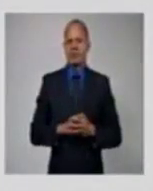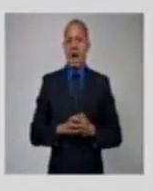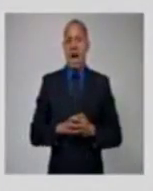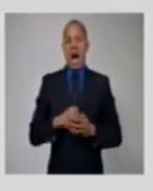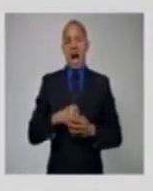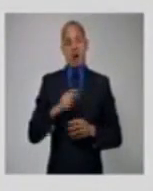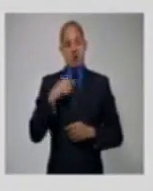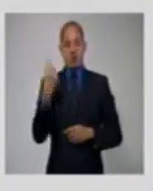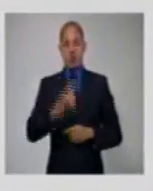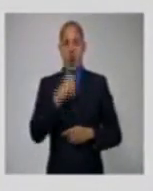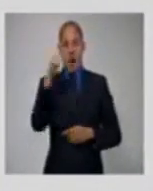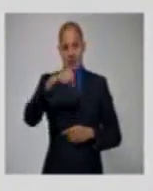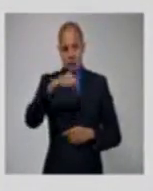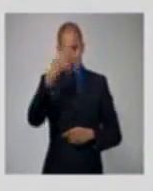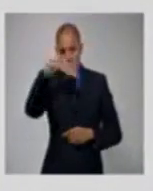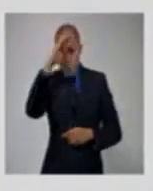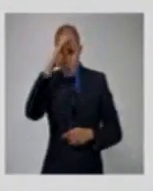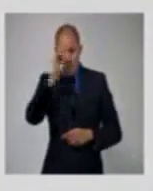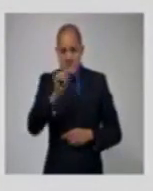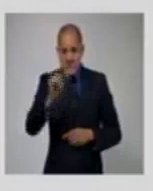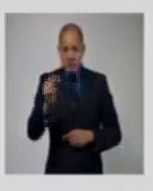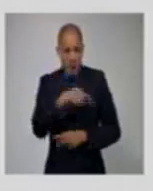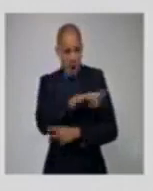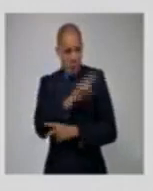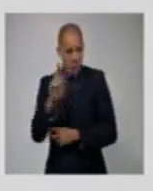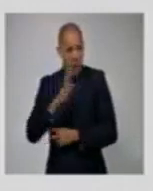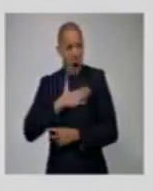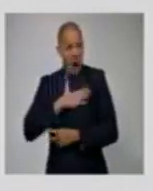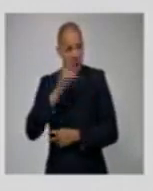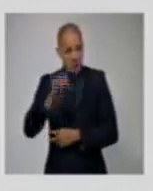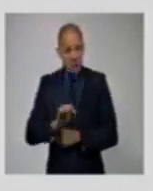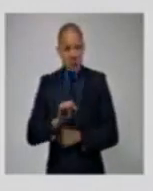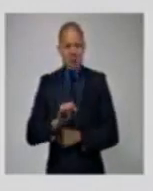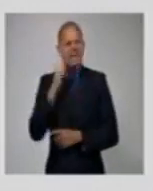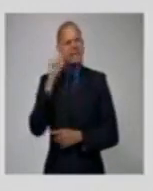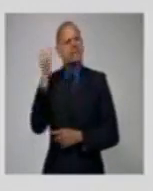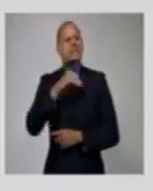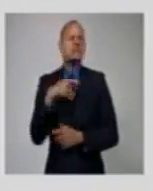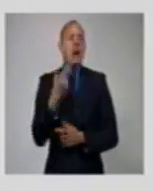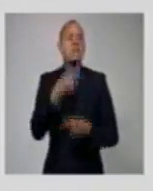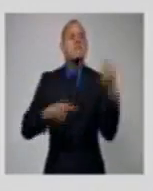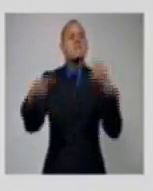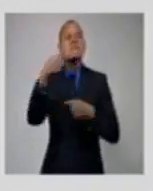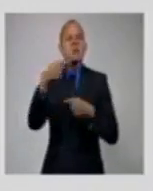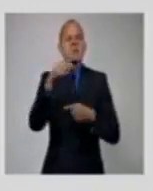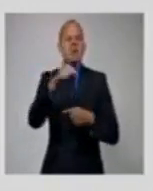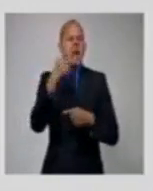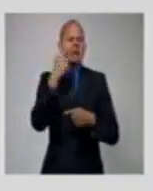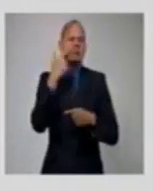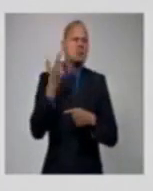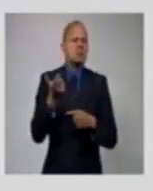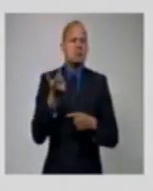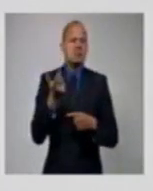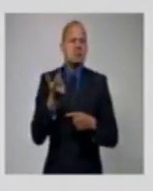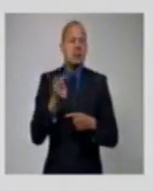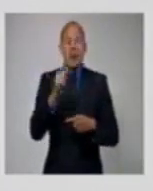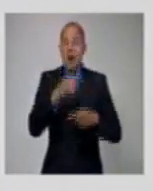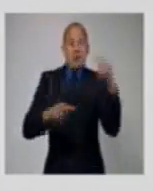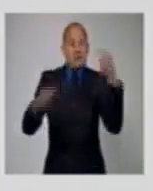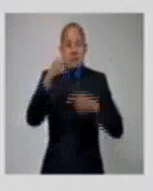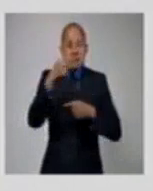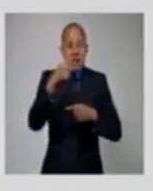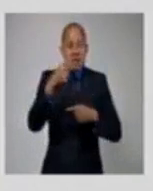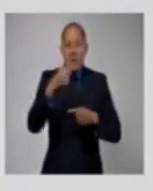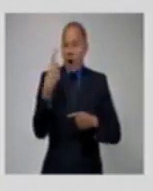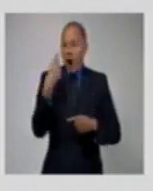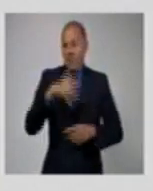en este momento, es darnos cuenta que la primera y principal agresión, la principal violencia, es la de